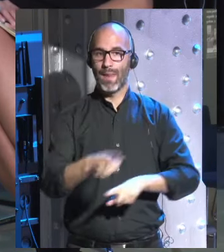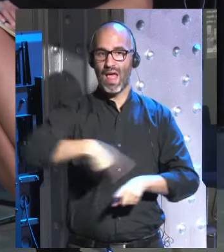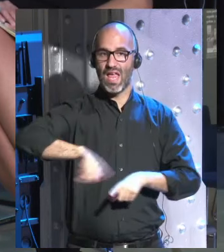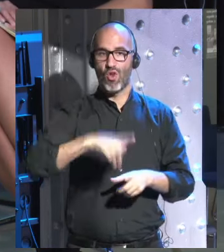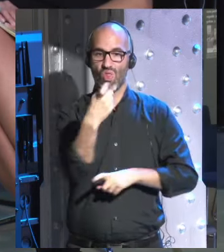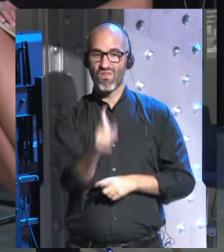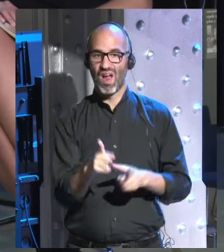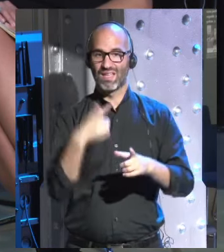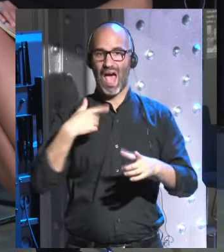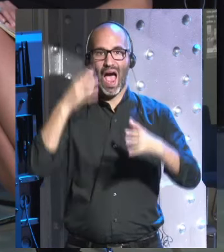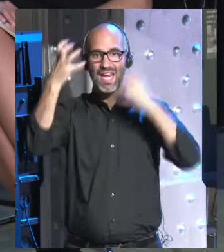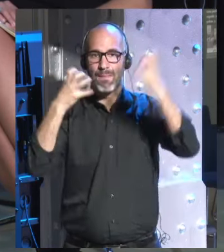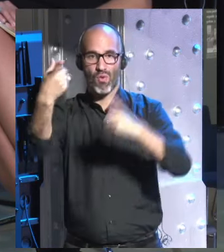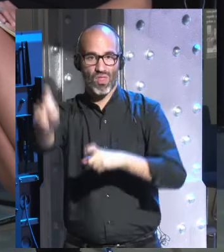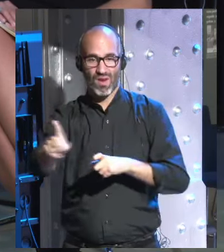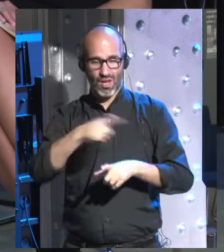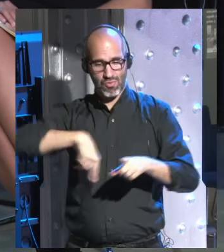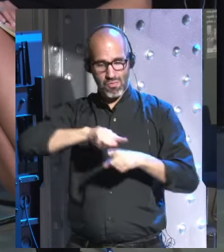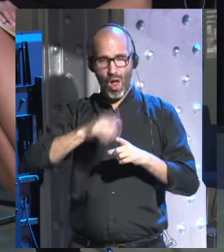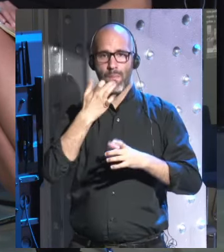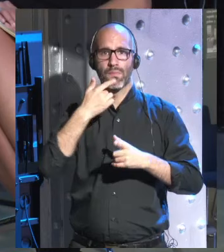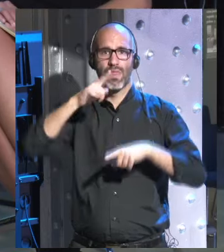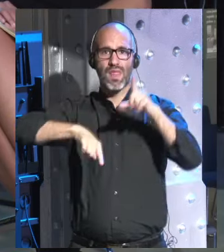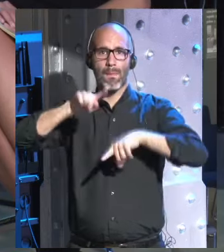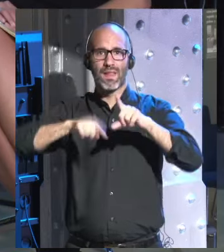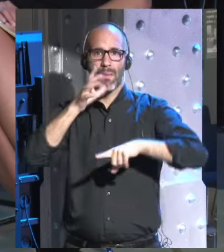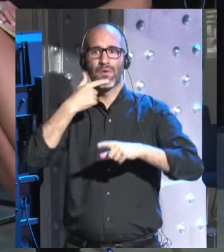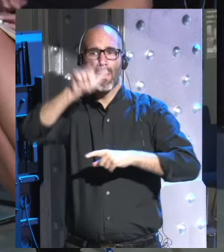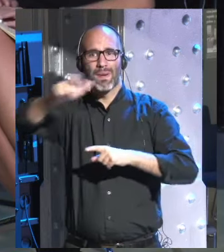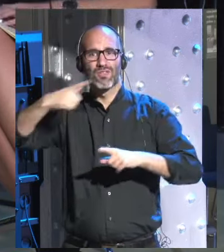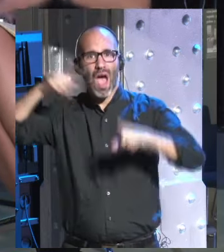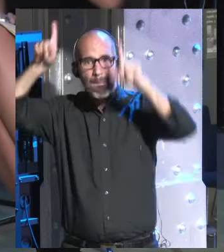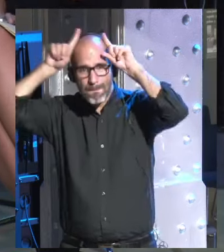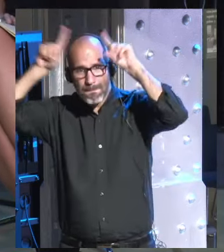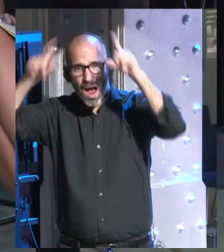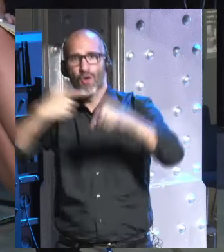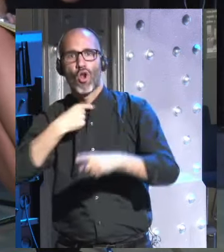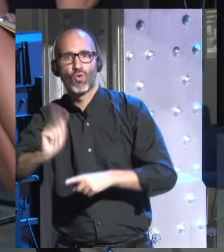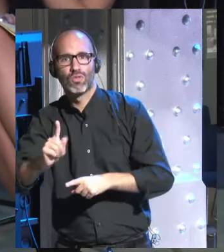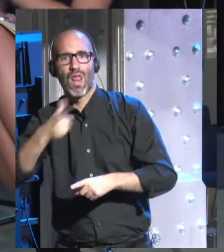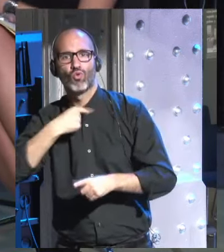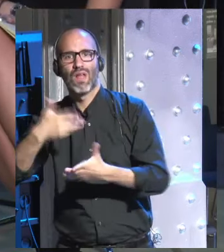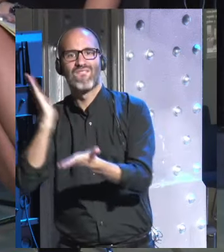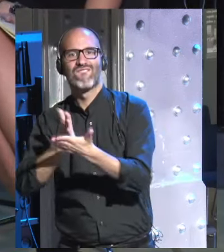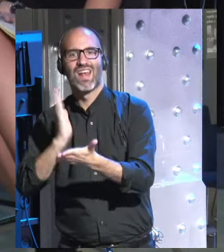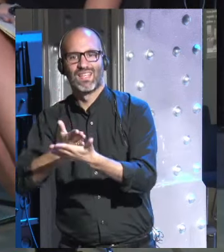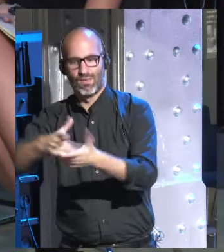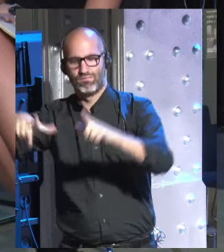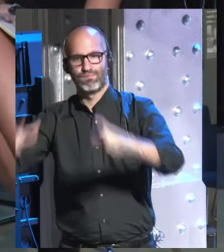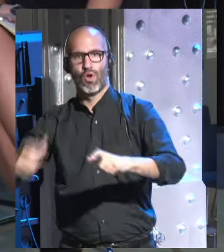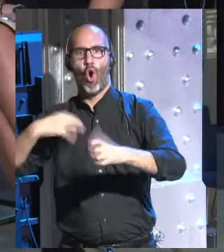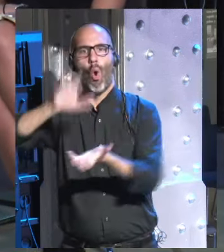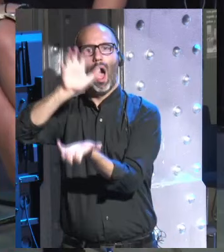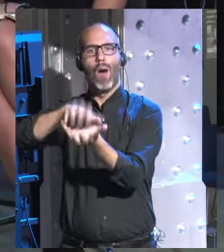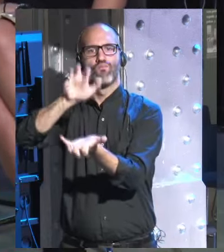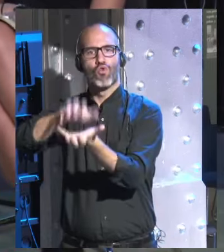haya un animal en medio porque la gente no le gusta la carne en sí no le gusta la vaca le gusta el filete o la hamburguesa si